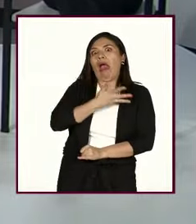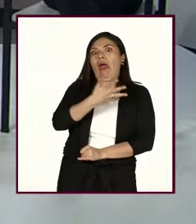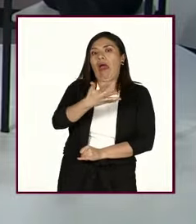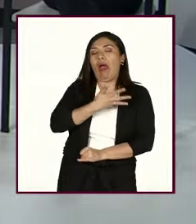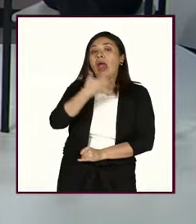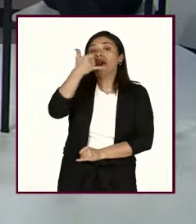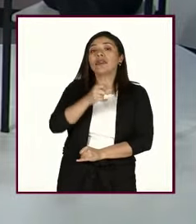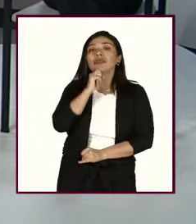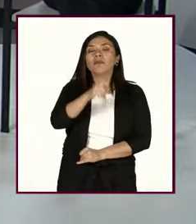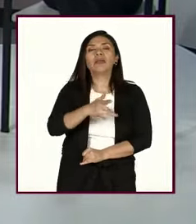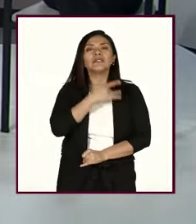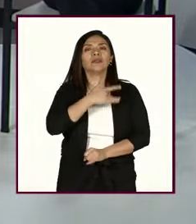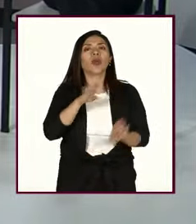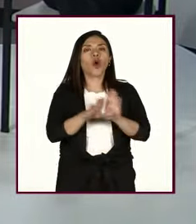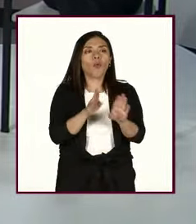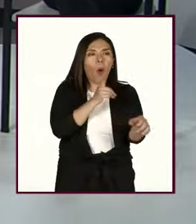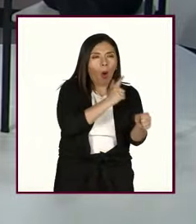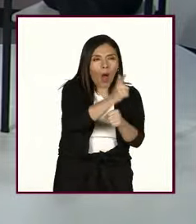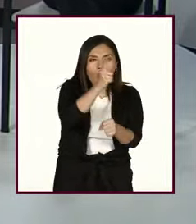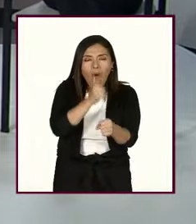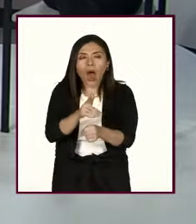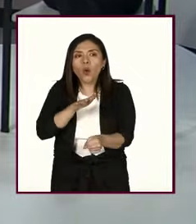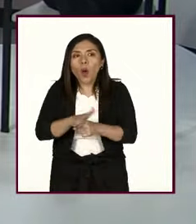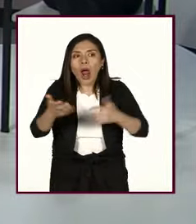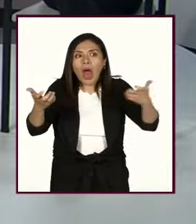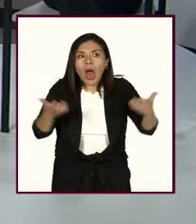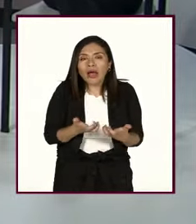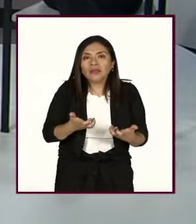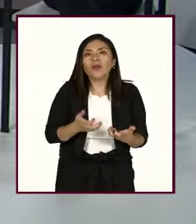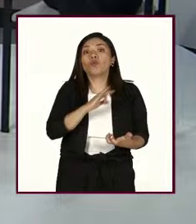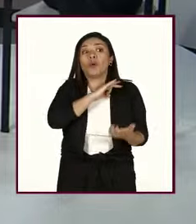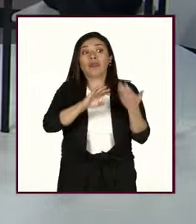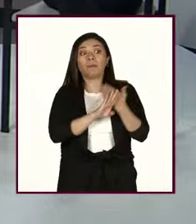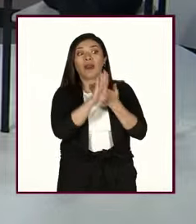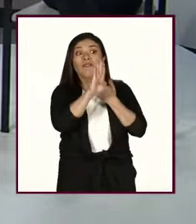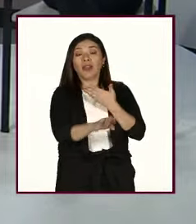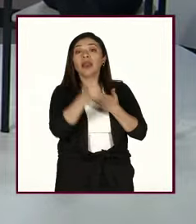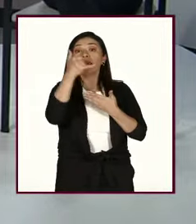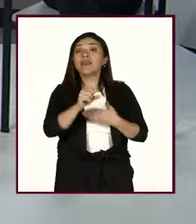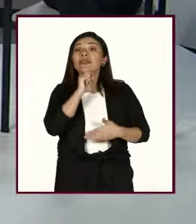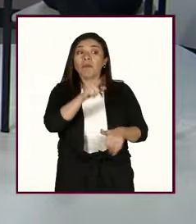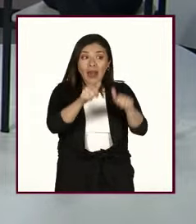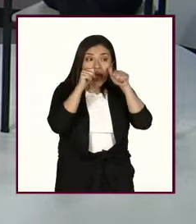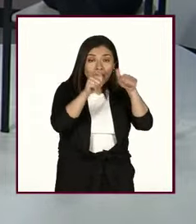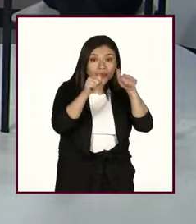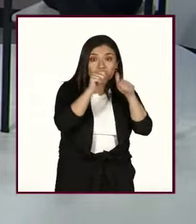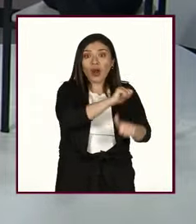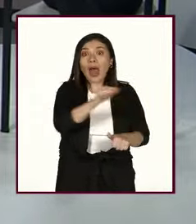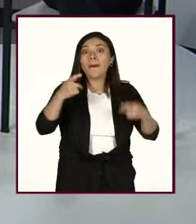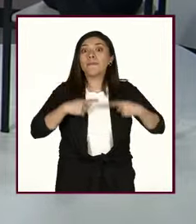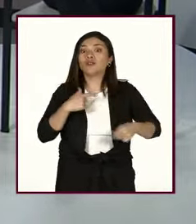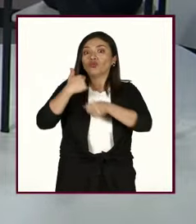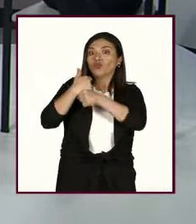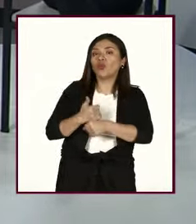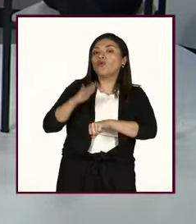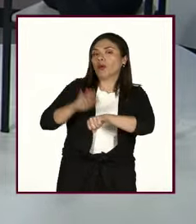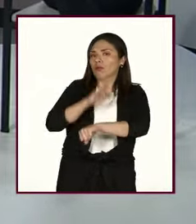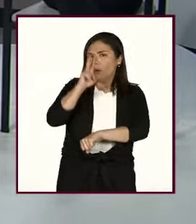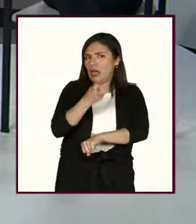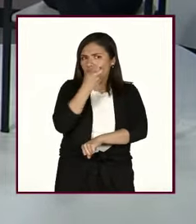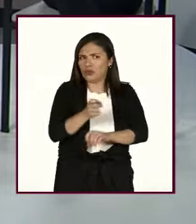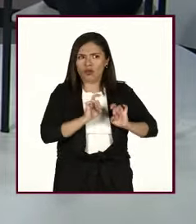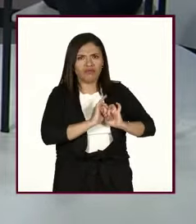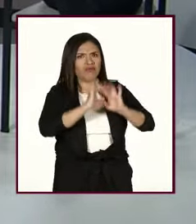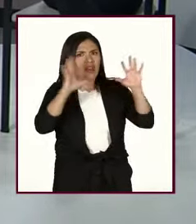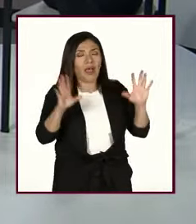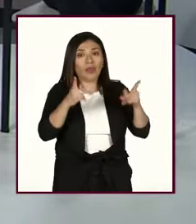brinda tanto la identificación de acciones, prevención y en su caso atención a víctimas porque también es muy delicado tratar con las